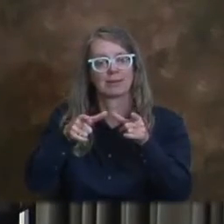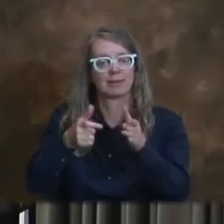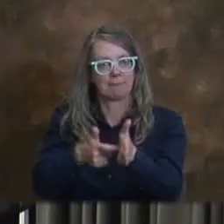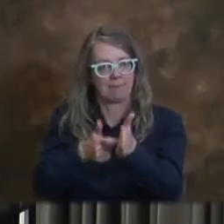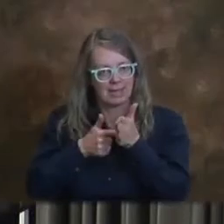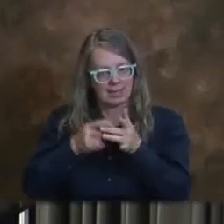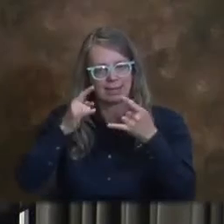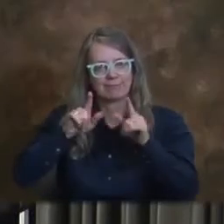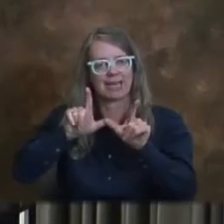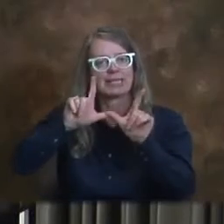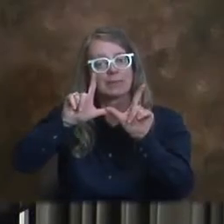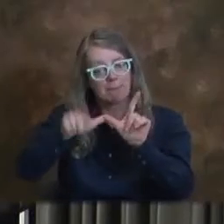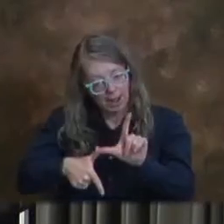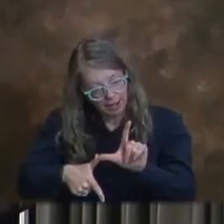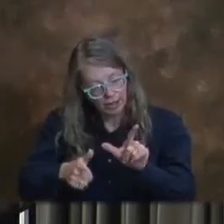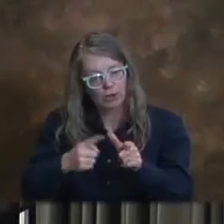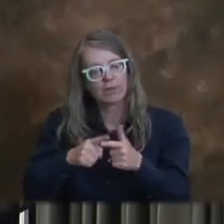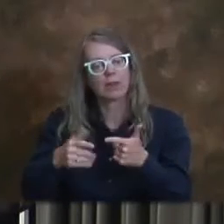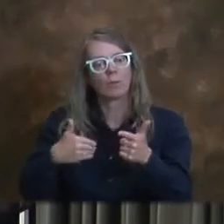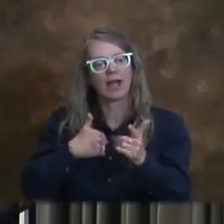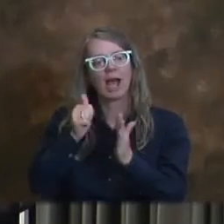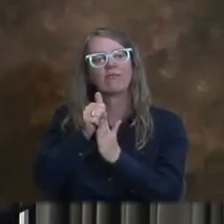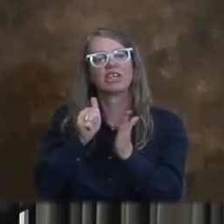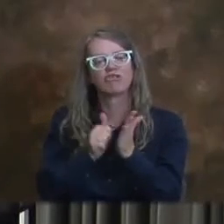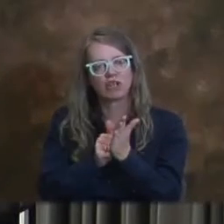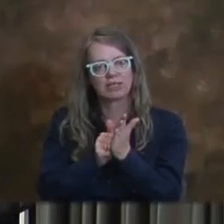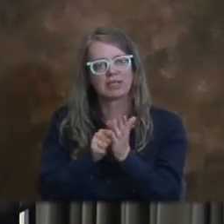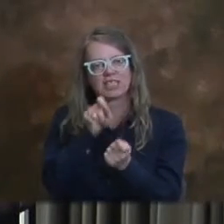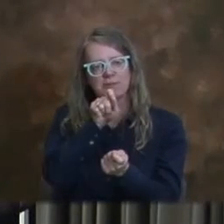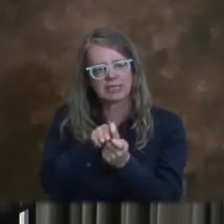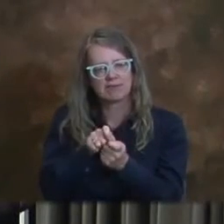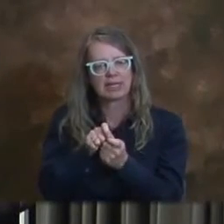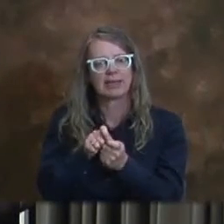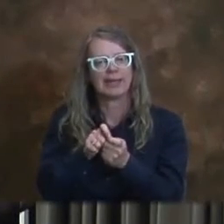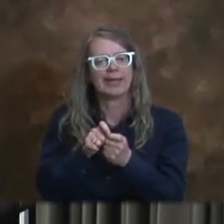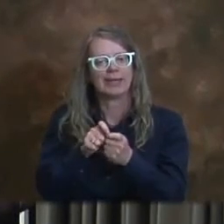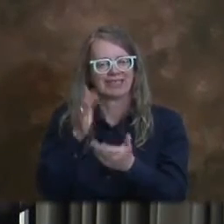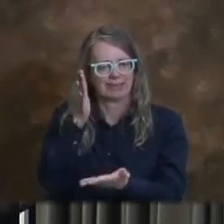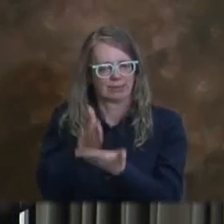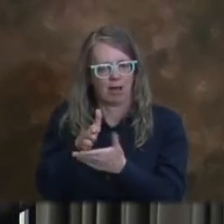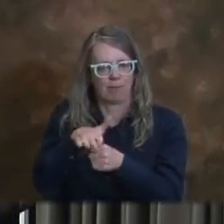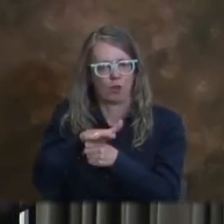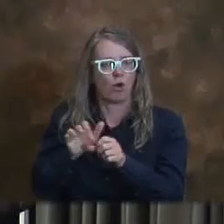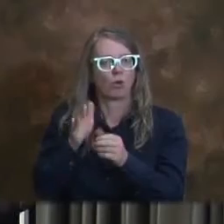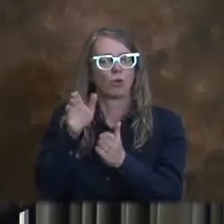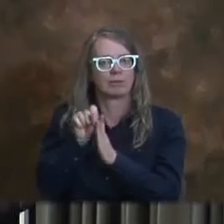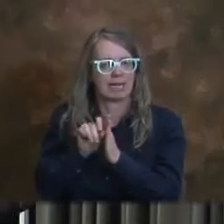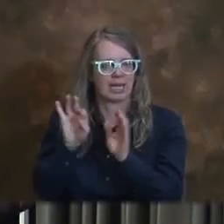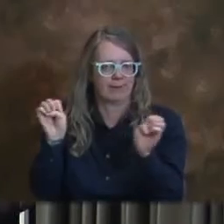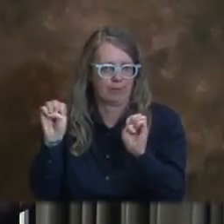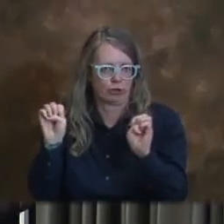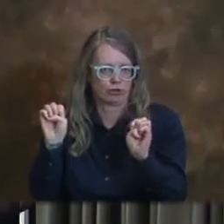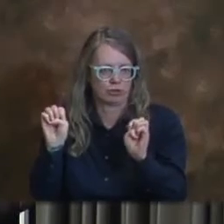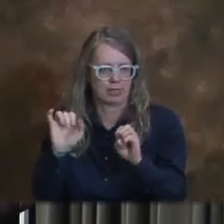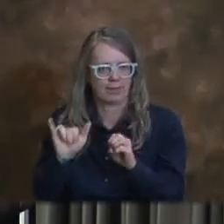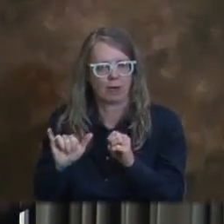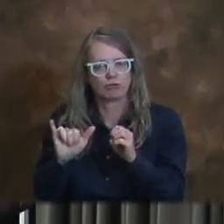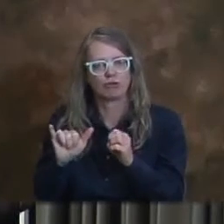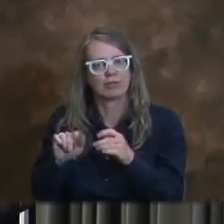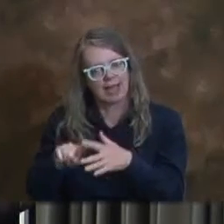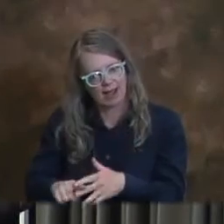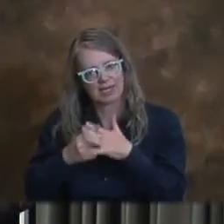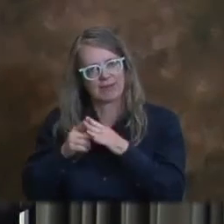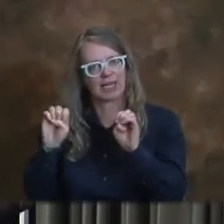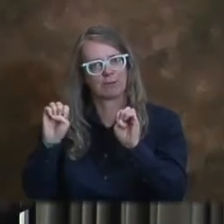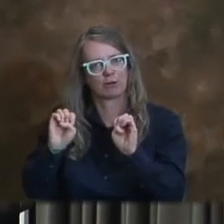caduque, podemos, podemos rescindir el estado de emergencia local. Eso era el plan de emergencia. Entonces,